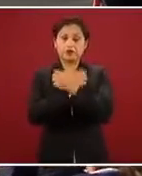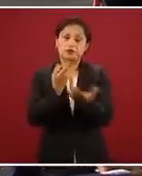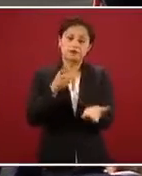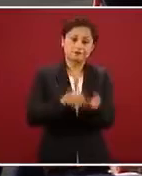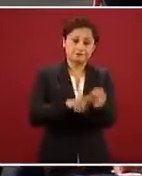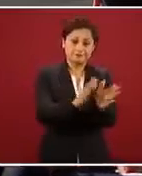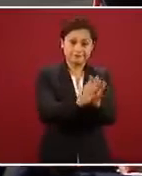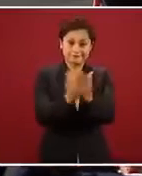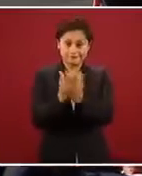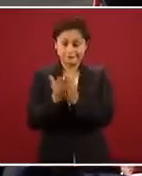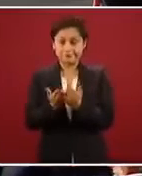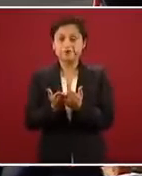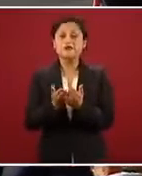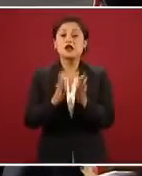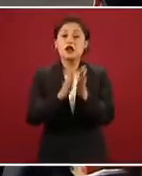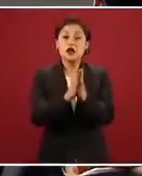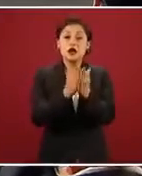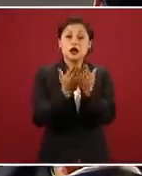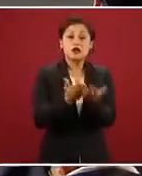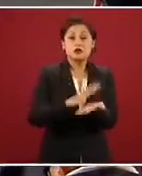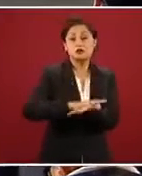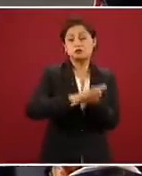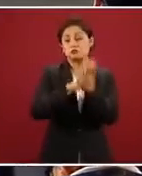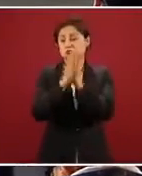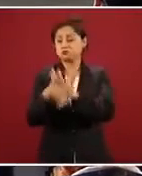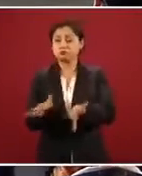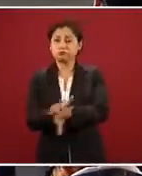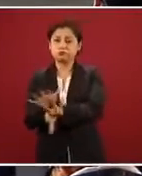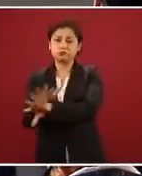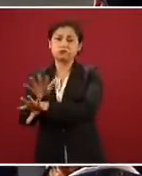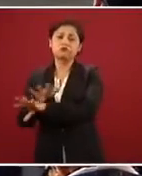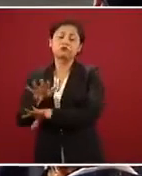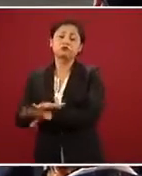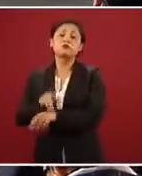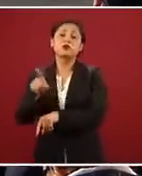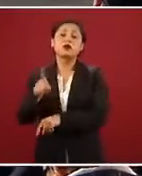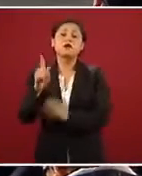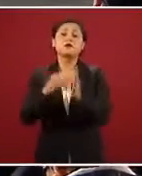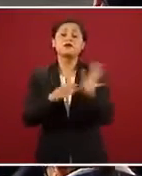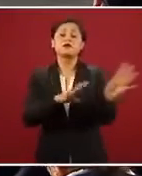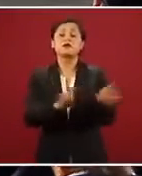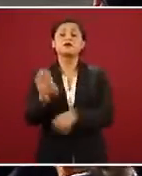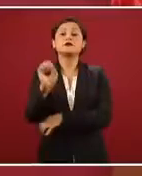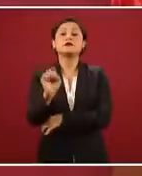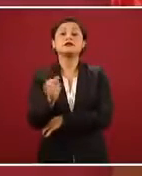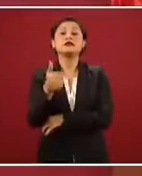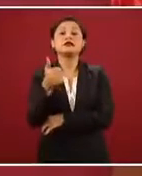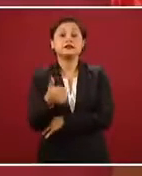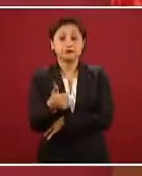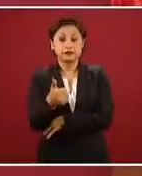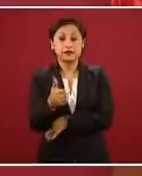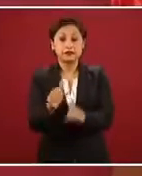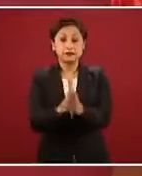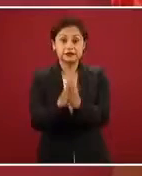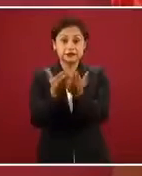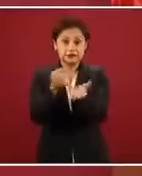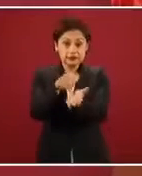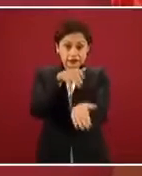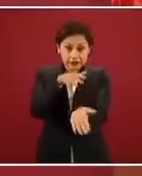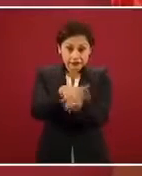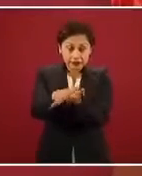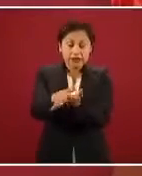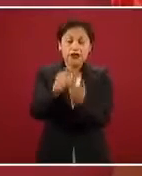evolucionaron muy rápidamente. En 1966 se desarrollaron los libros en braille